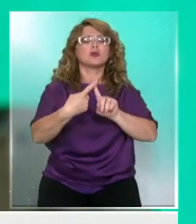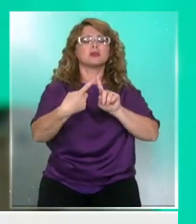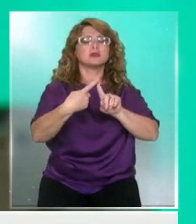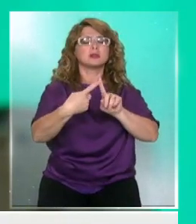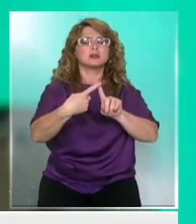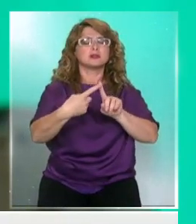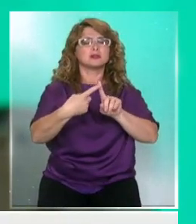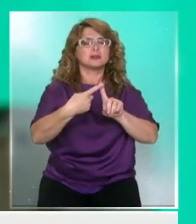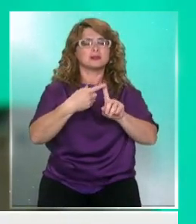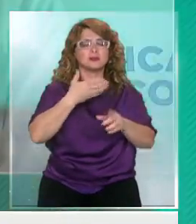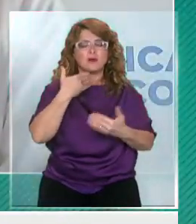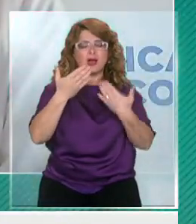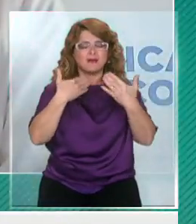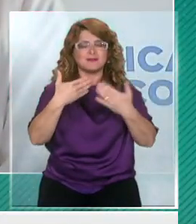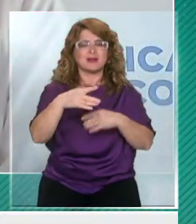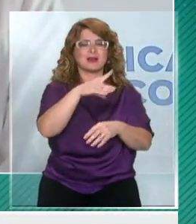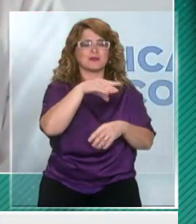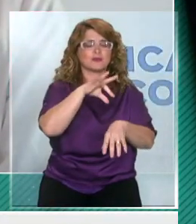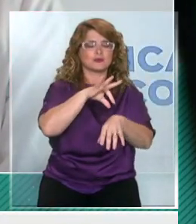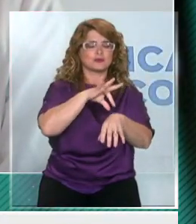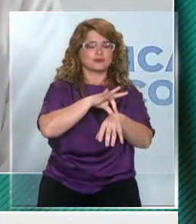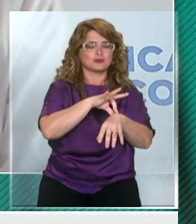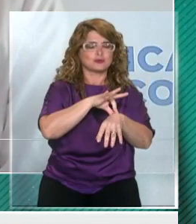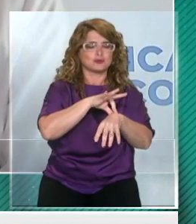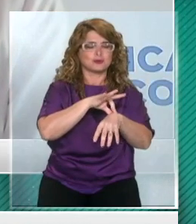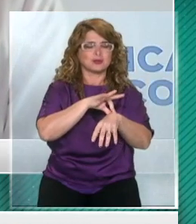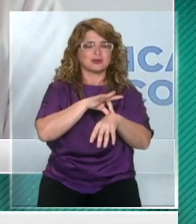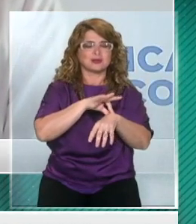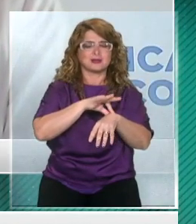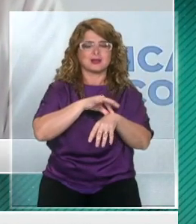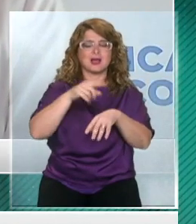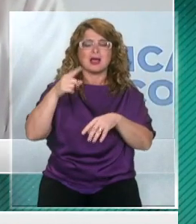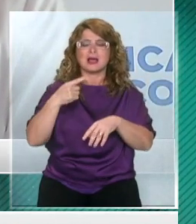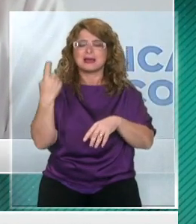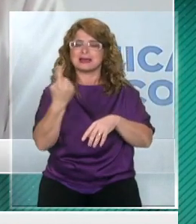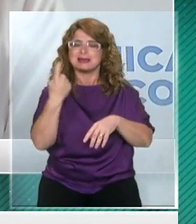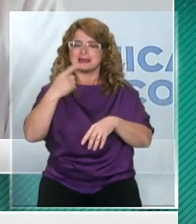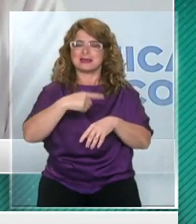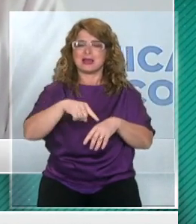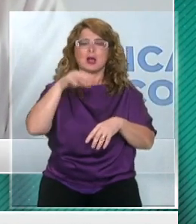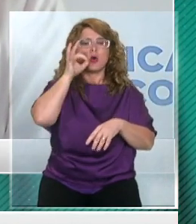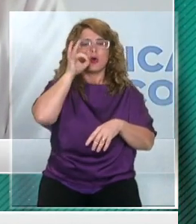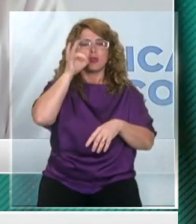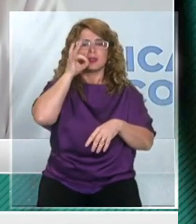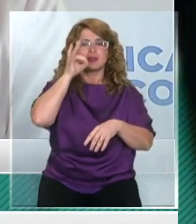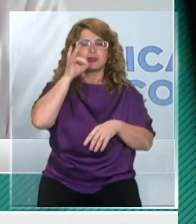Rodrigo Blamey, que es infectólogo de la clínica Las Condes. Doctor, muchas gracias por estar en contacto con nosotros.